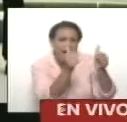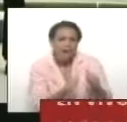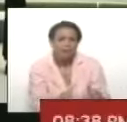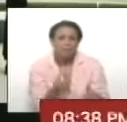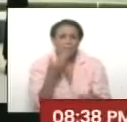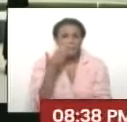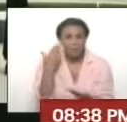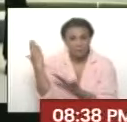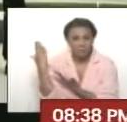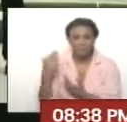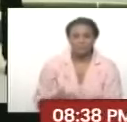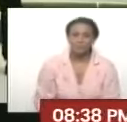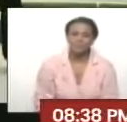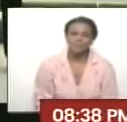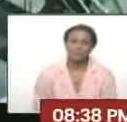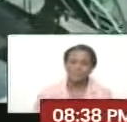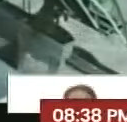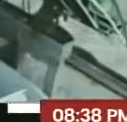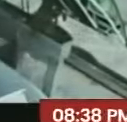Vamos a ver el video. Adelante.